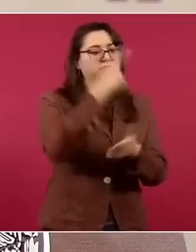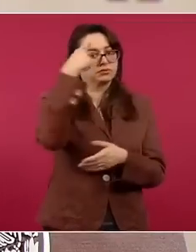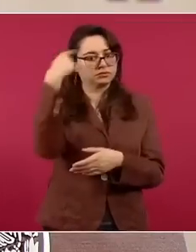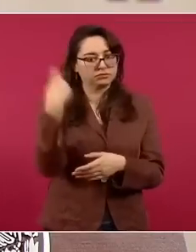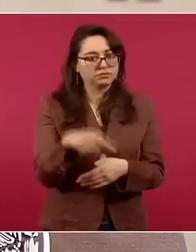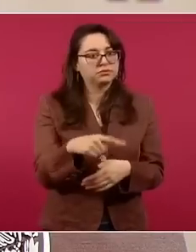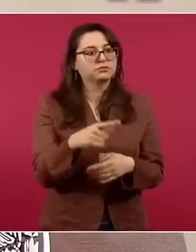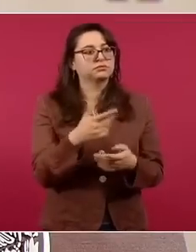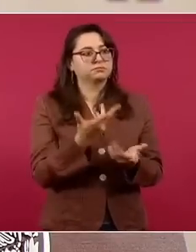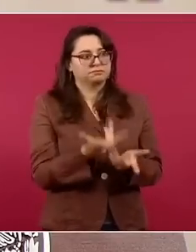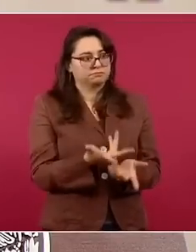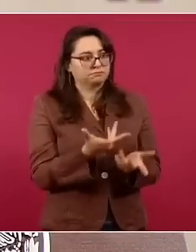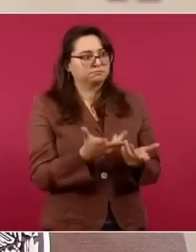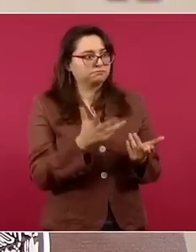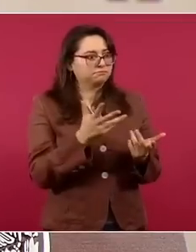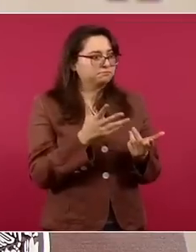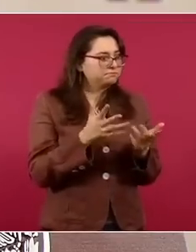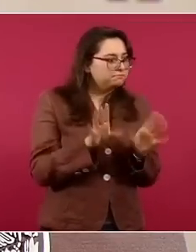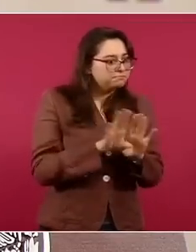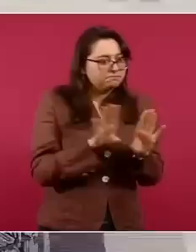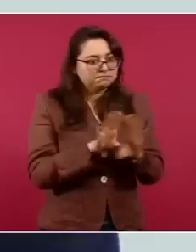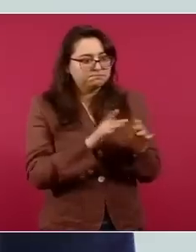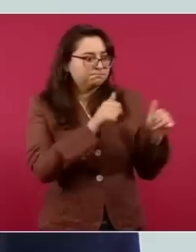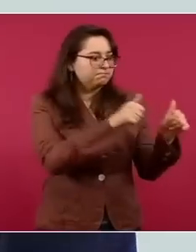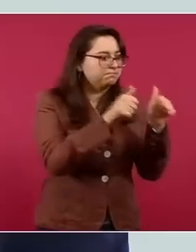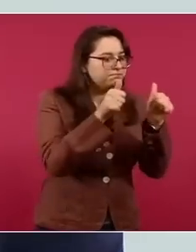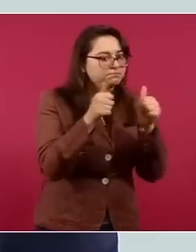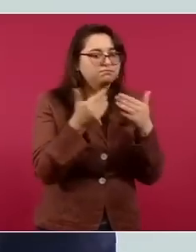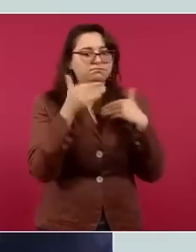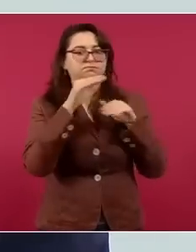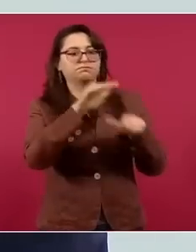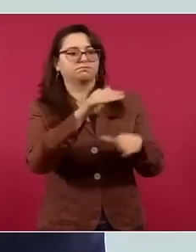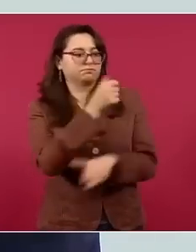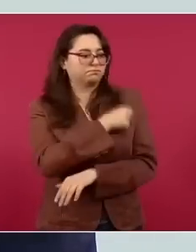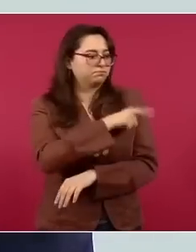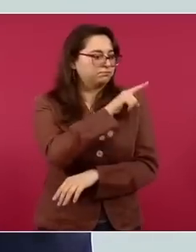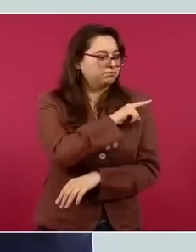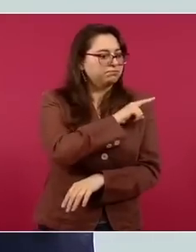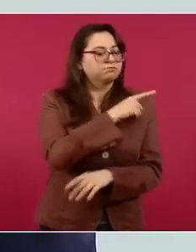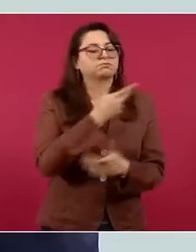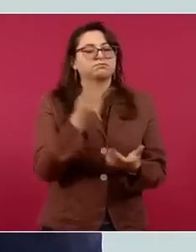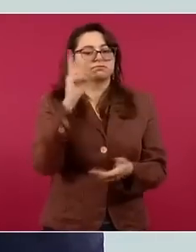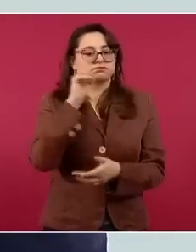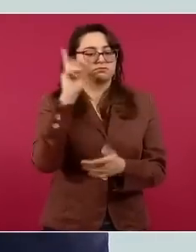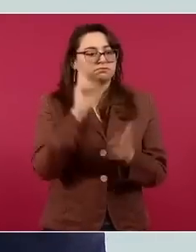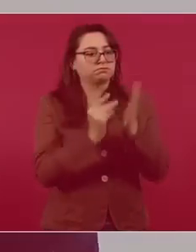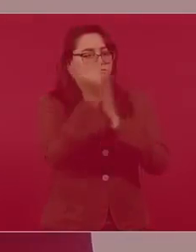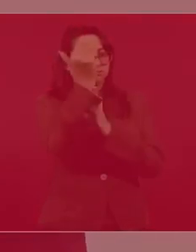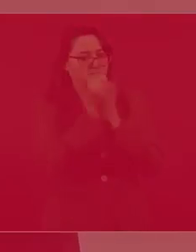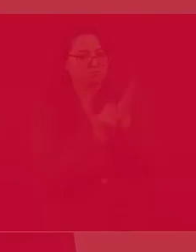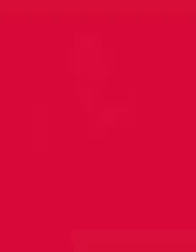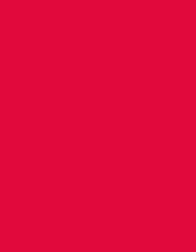buenos vecinos en lo que toca a la salud pública, a la disminución de las adicciones.